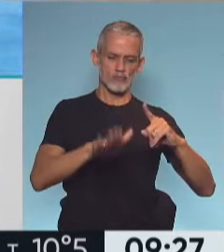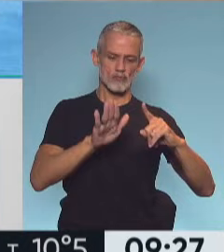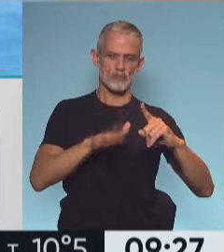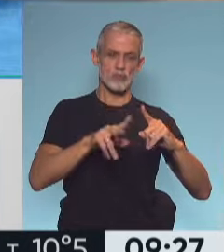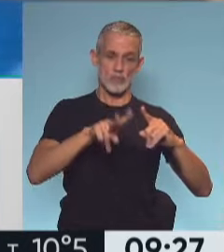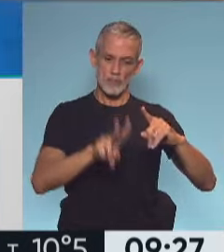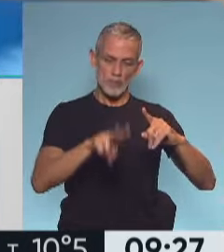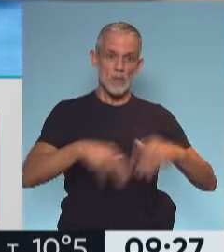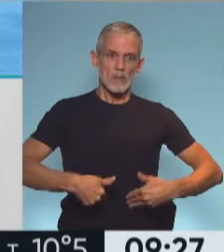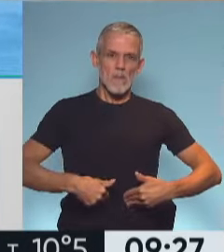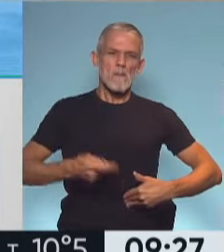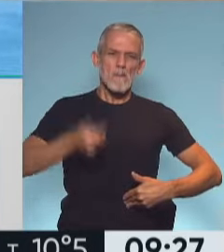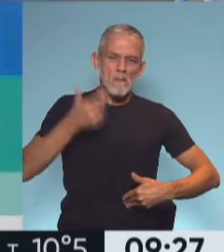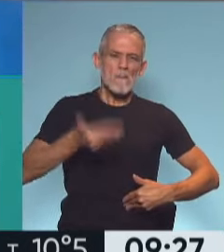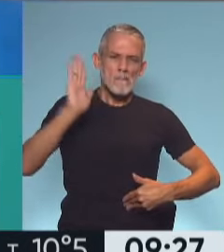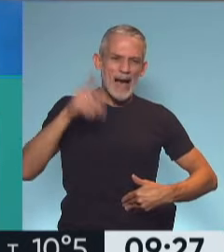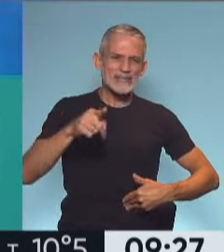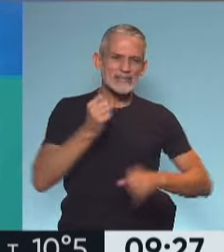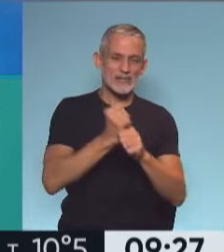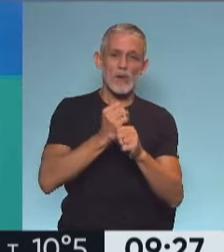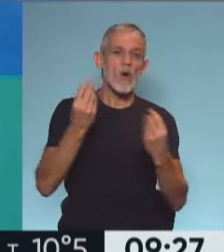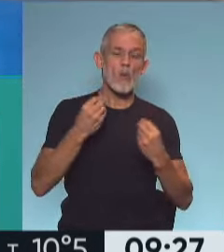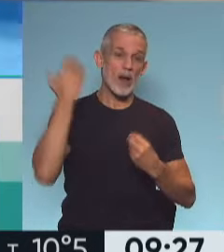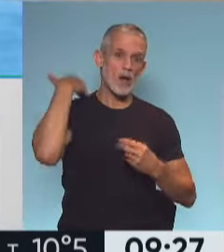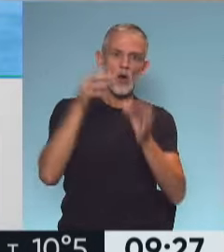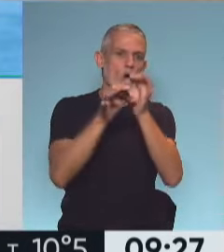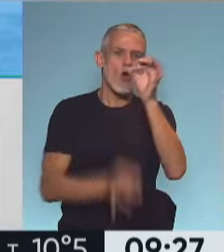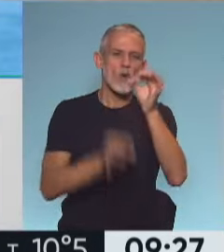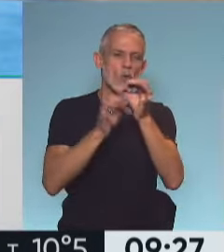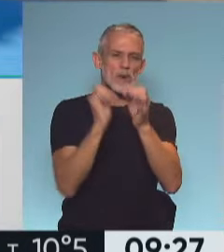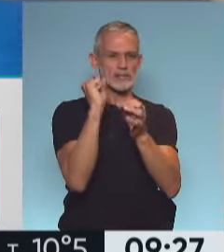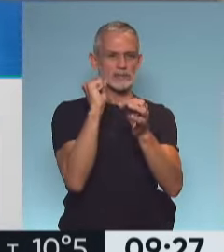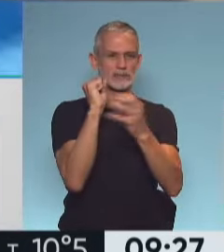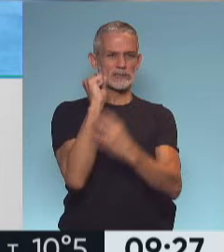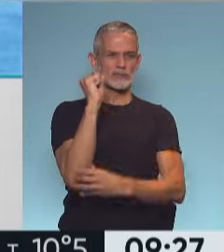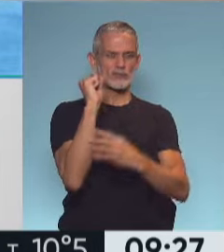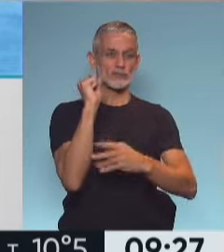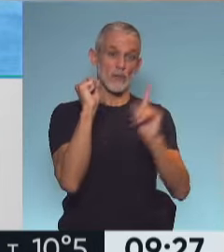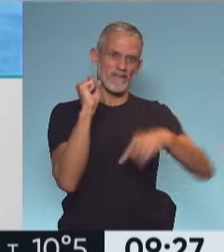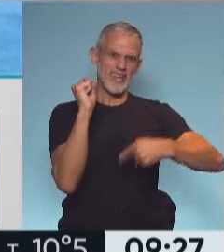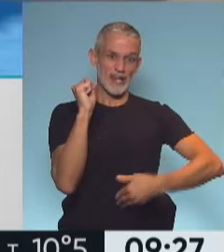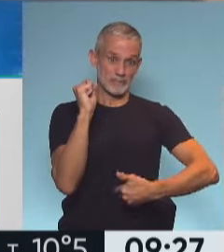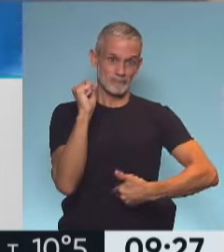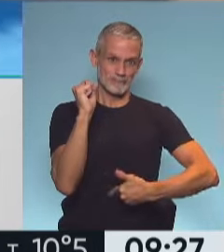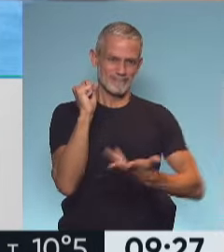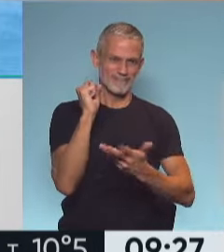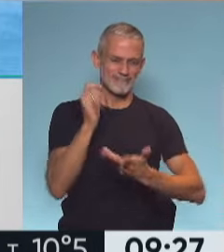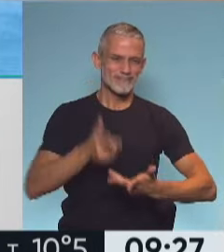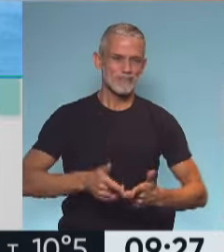todavía más el abdominal en la función que es estabilizar la columna vertebral. tengan en cuenta los